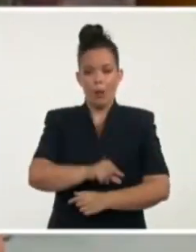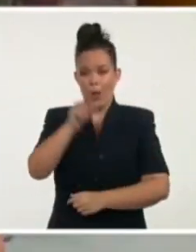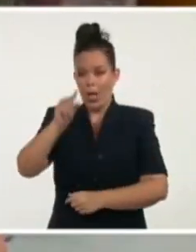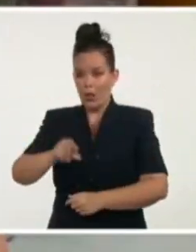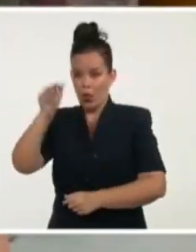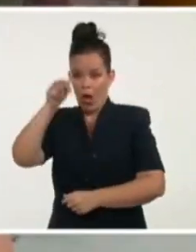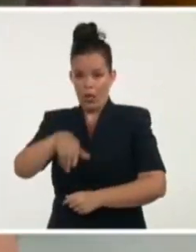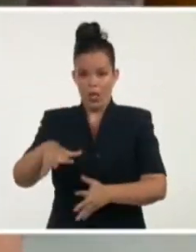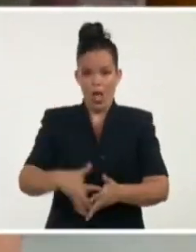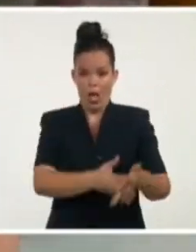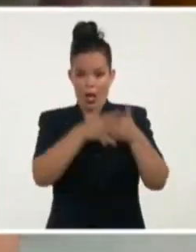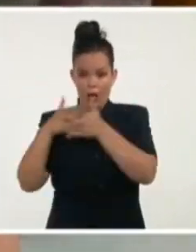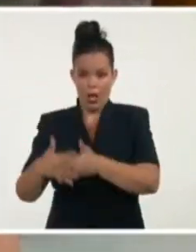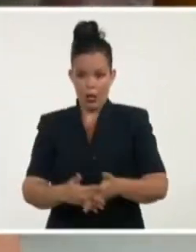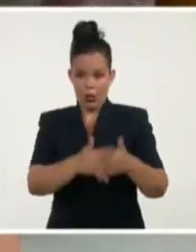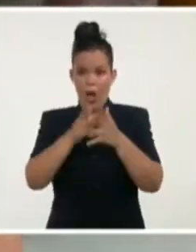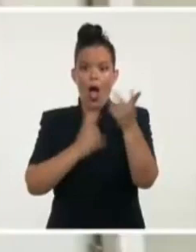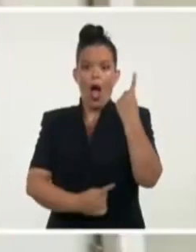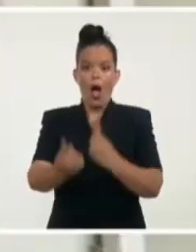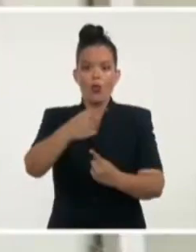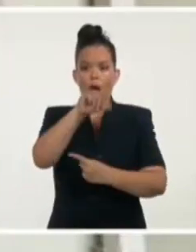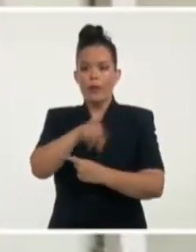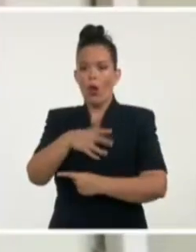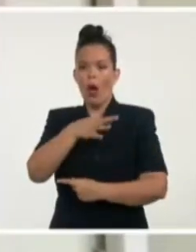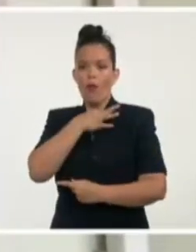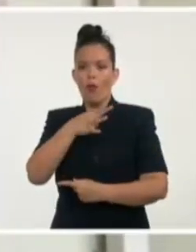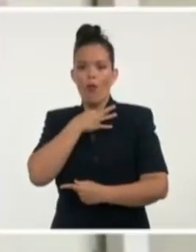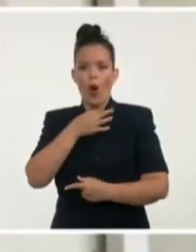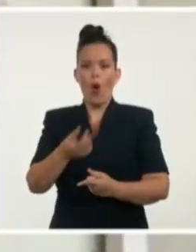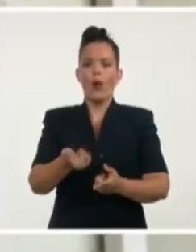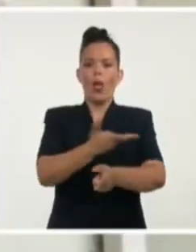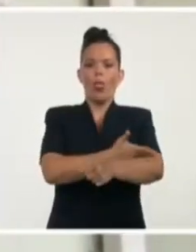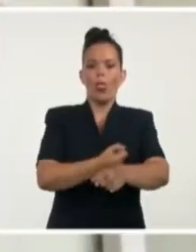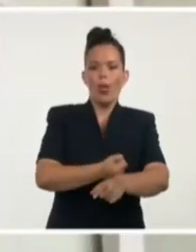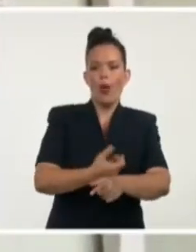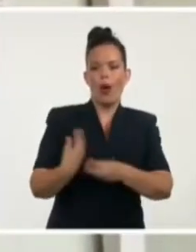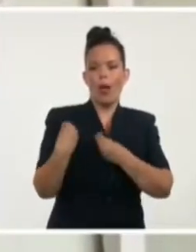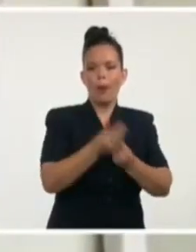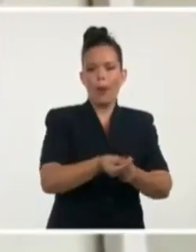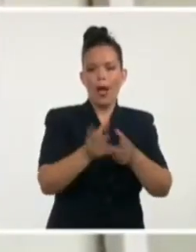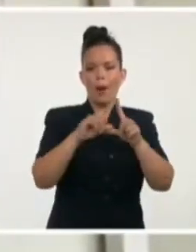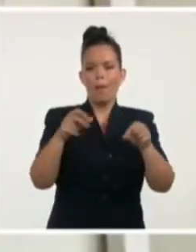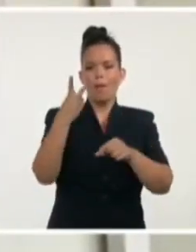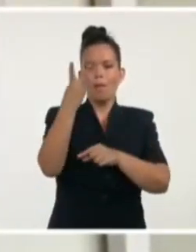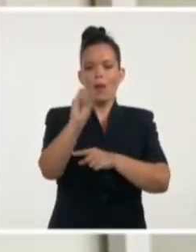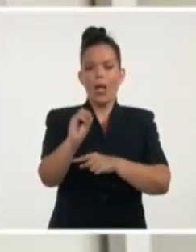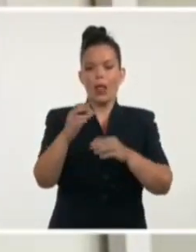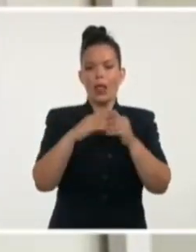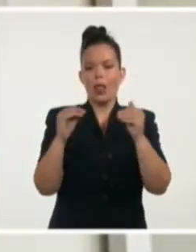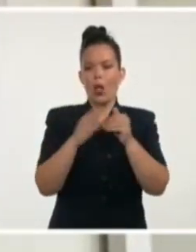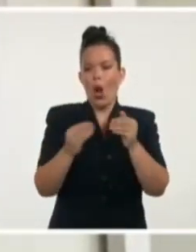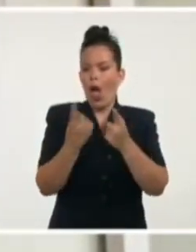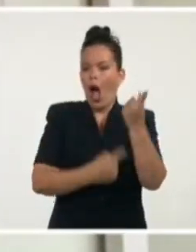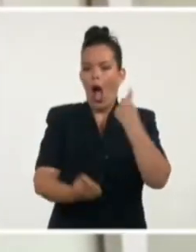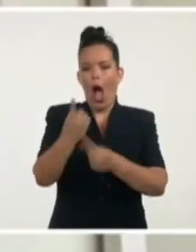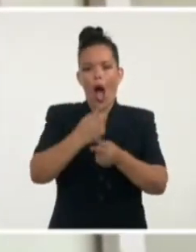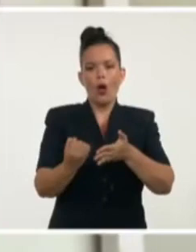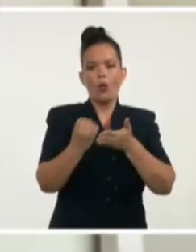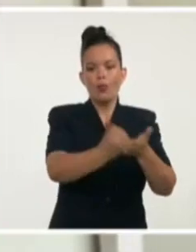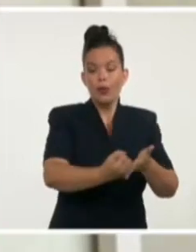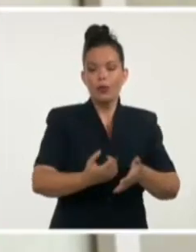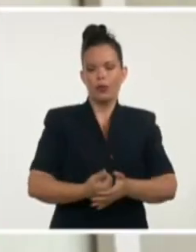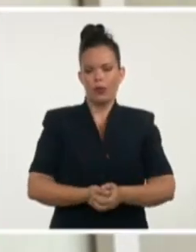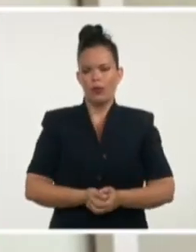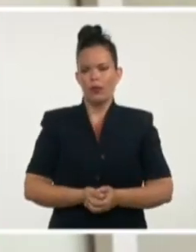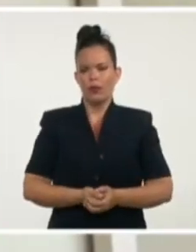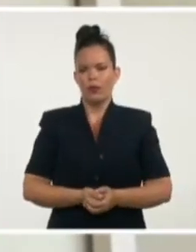pobre que ha donado 20 dólares. Represento a las voces de los cubanos americanos que apoyamos el levantamiento y la